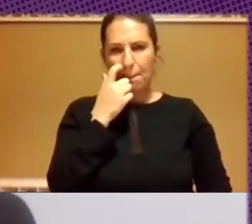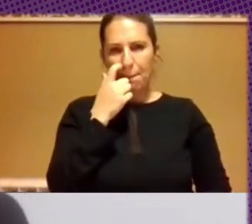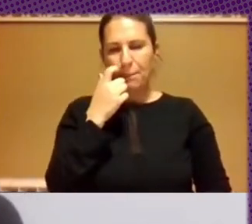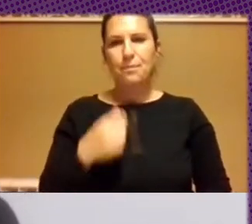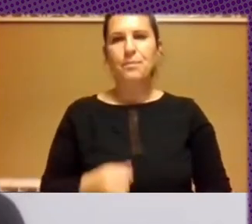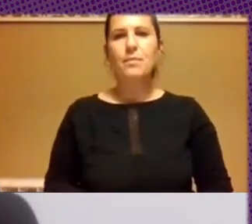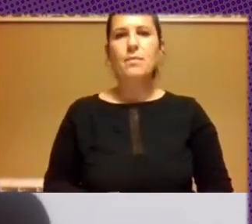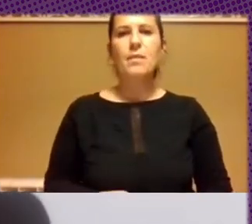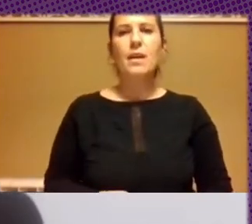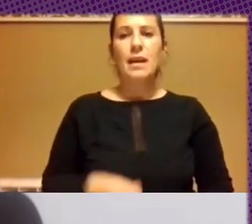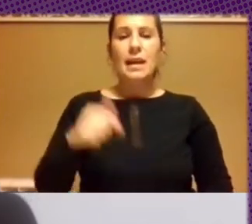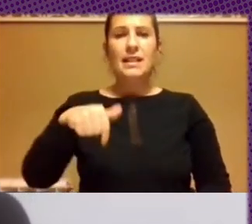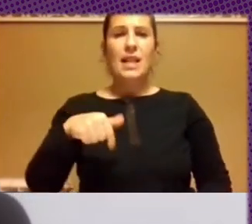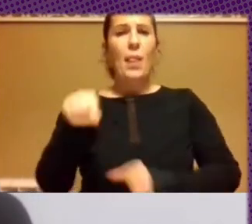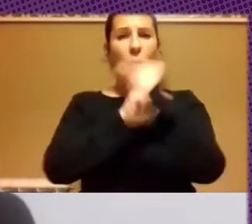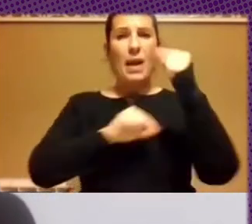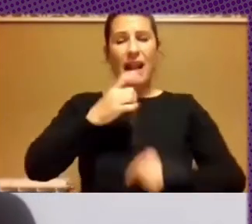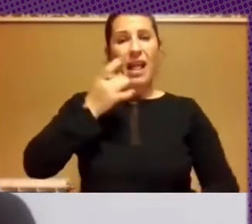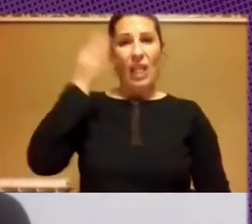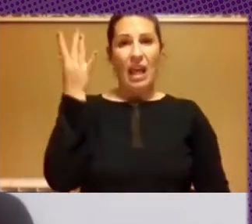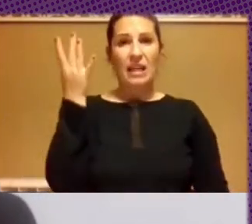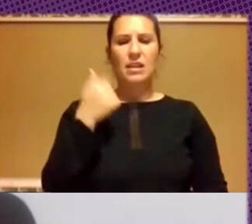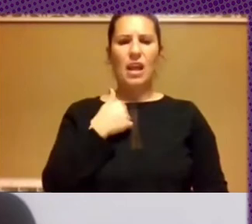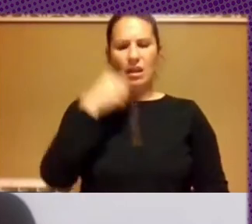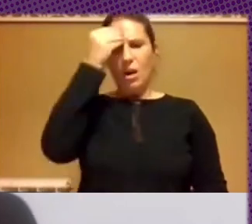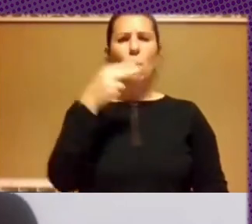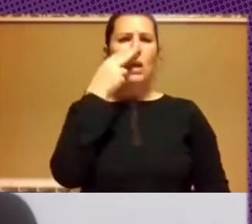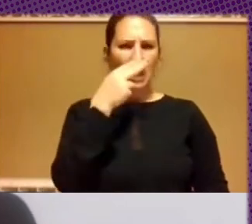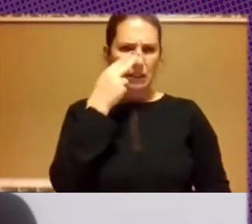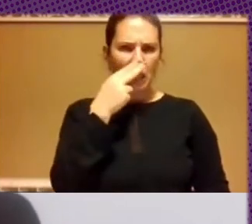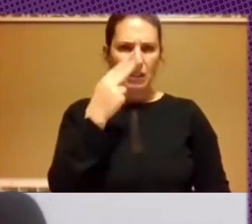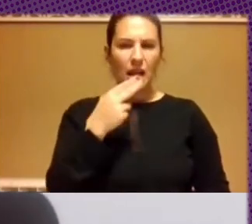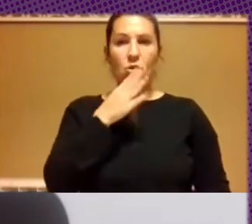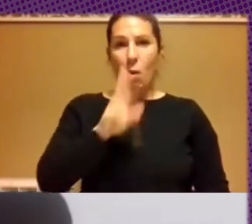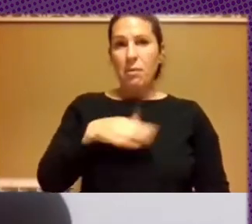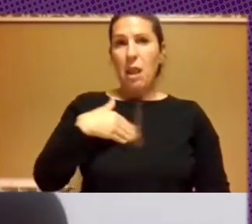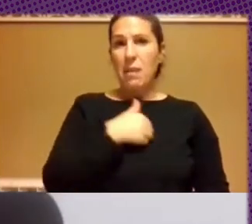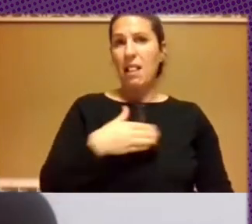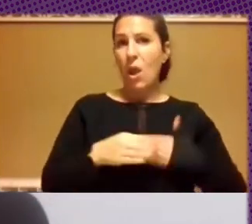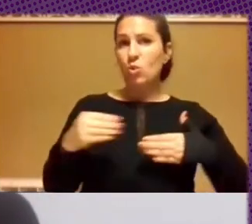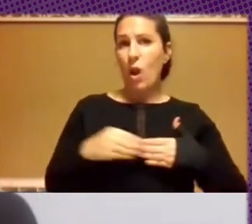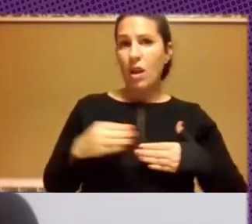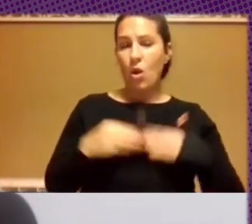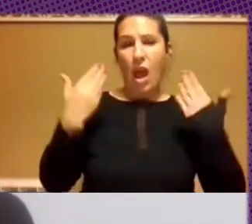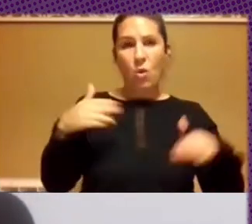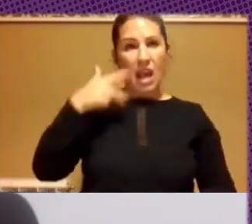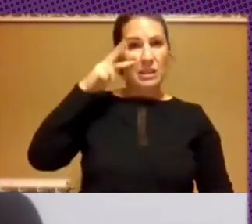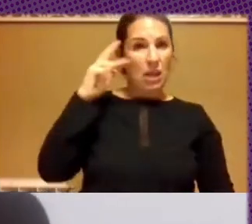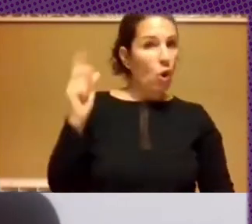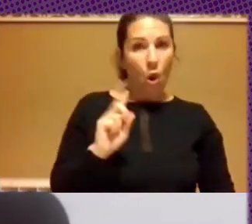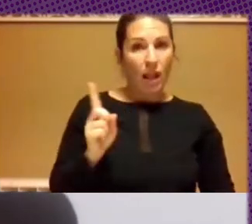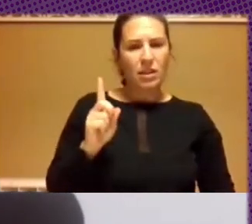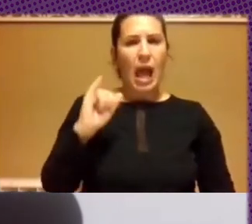ideas en este debate que creo que es súper interesante y que también como usuarios, cualquier usuario sin ser experto, tiene una